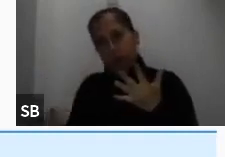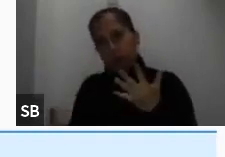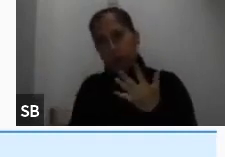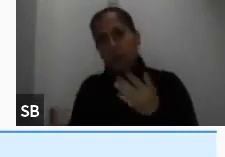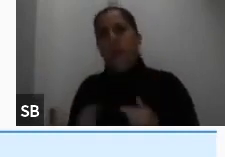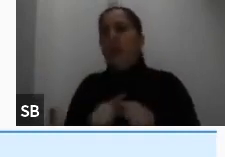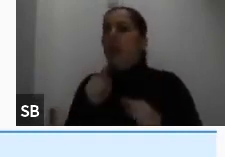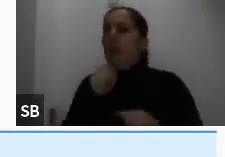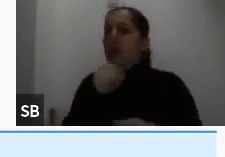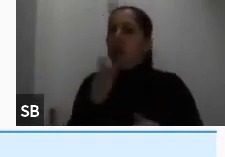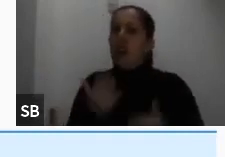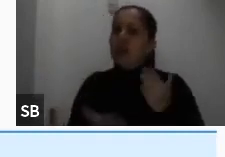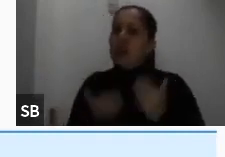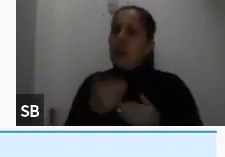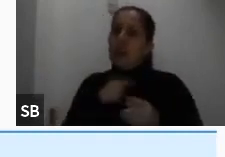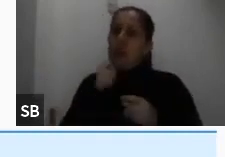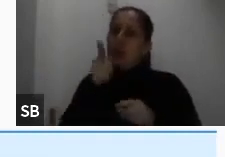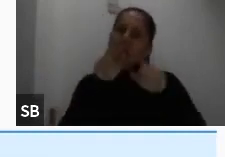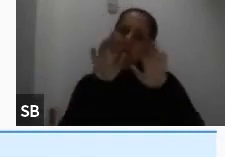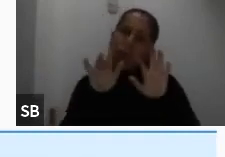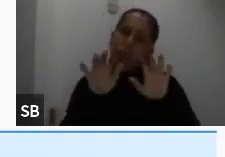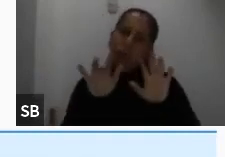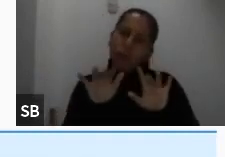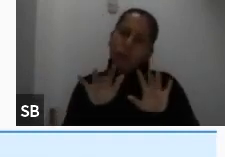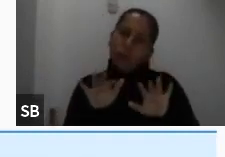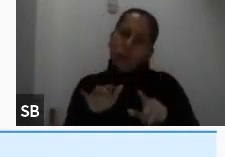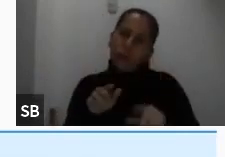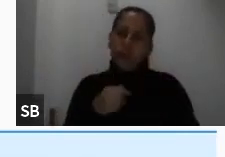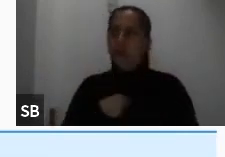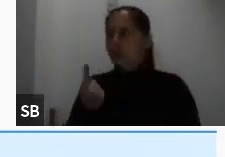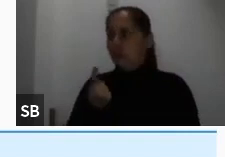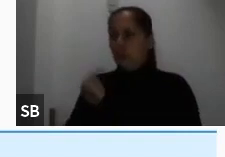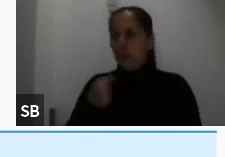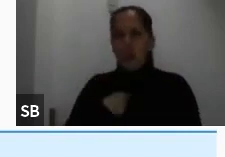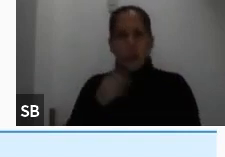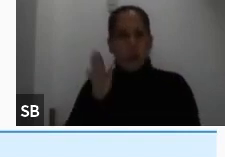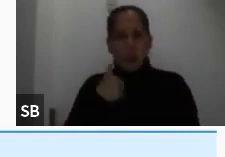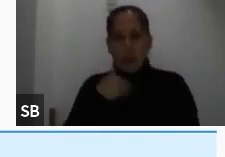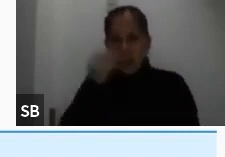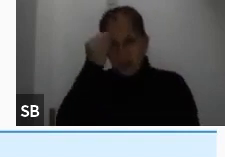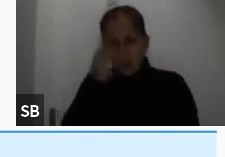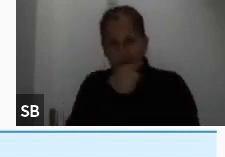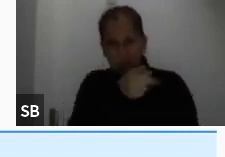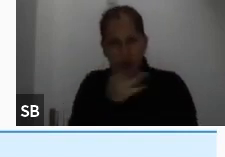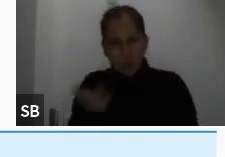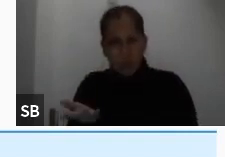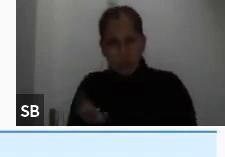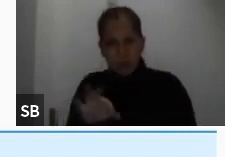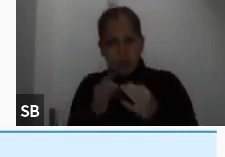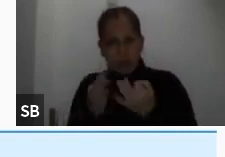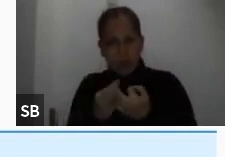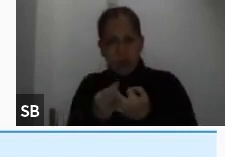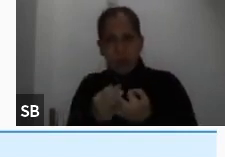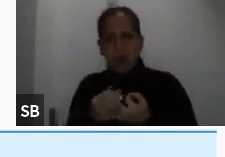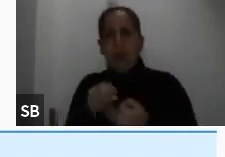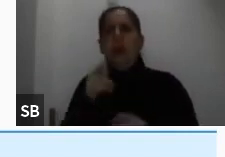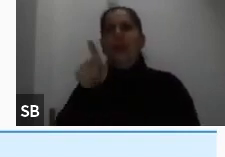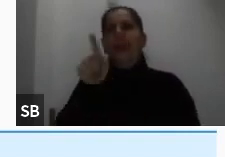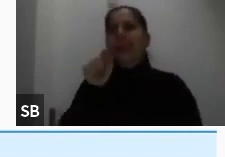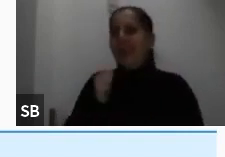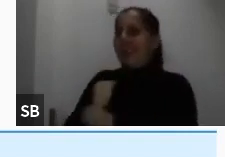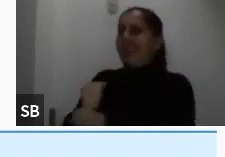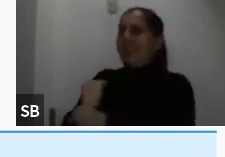ustedes tal vez están llenando la solicitud solos o solas y no tienen esta información. Si ustedes se han asegurado